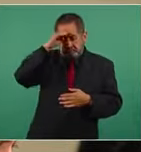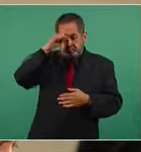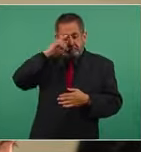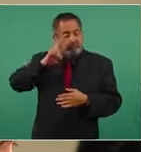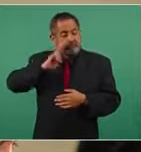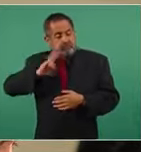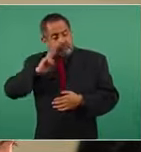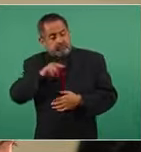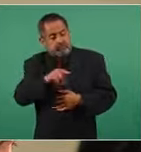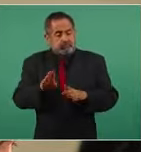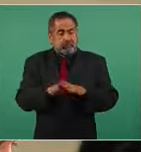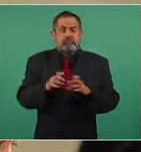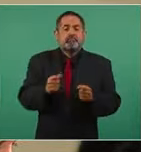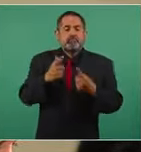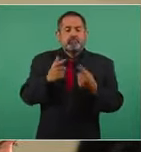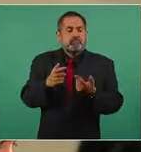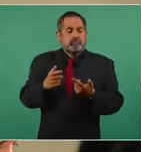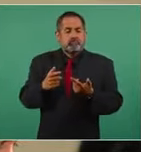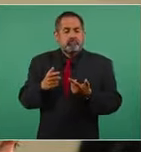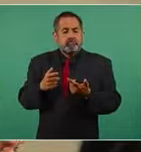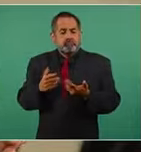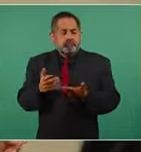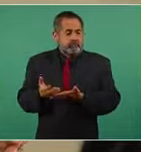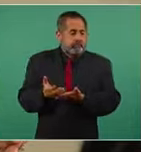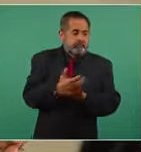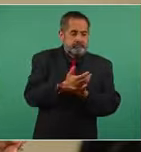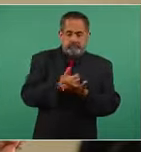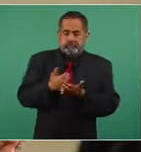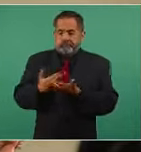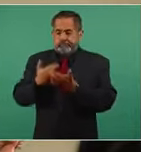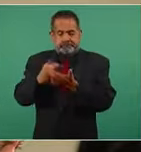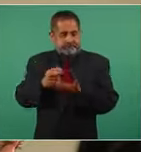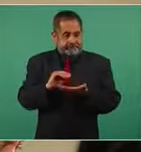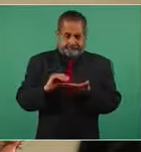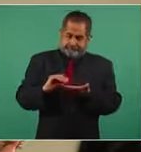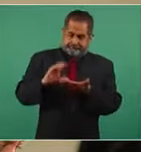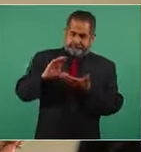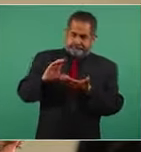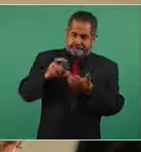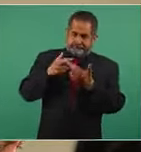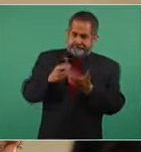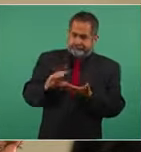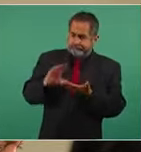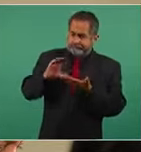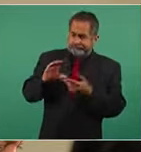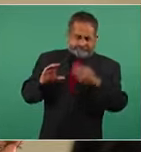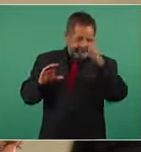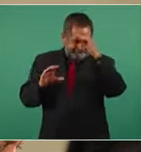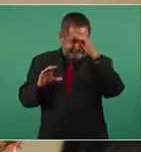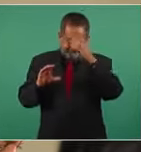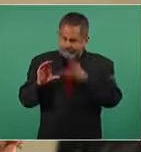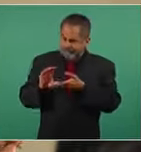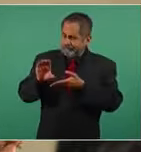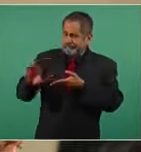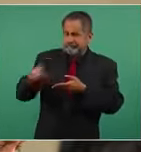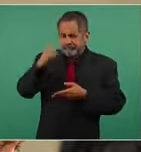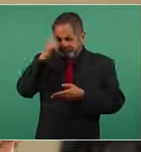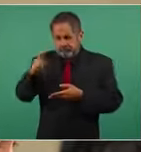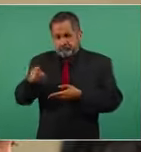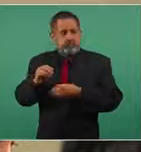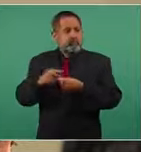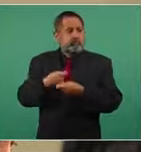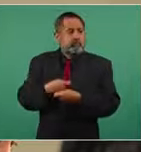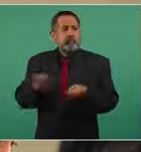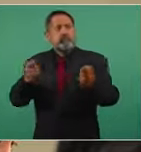checando en cuánto están llegando los excedentes, a qué los va a destinar, si ya tiene algo pensado o si se va a repartir en las